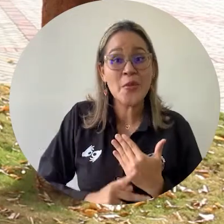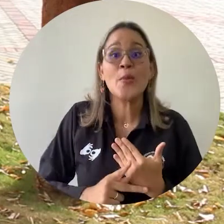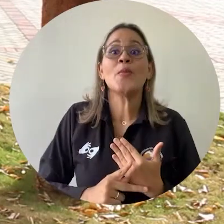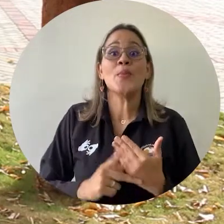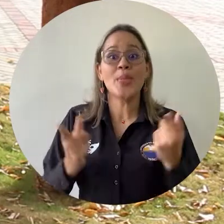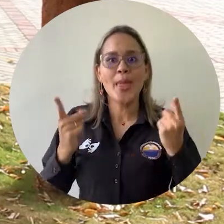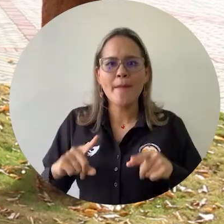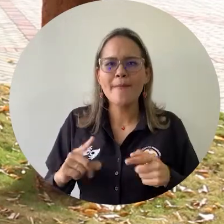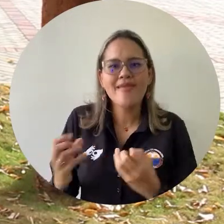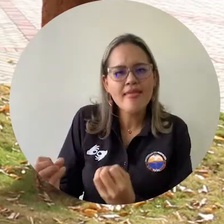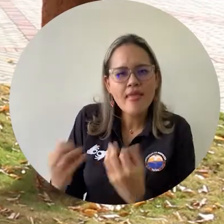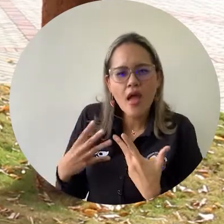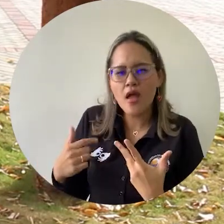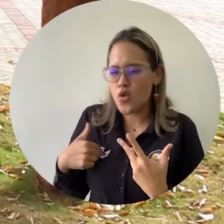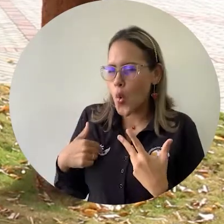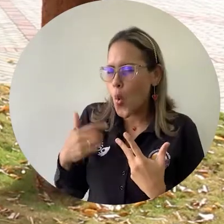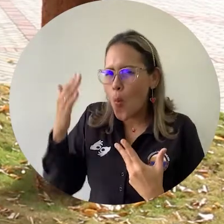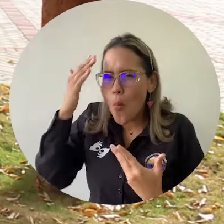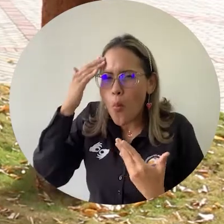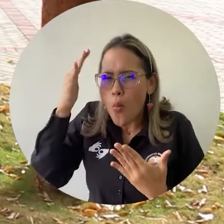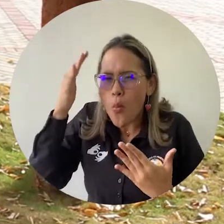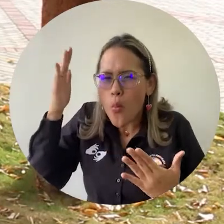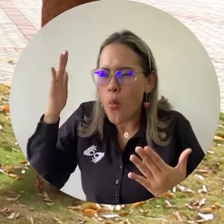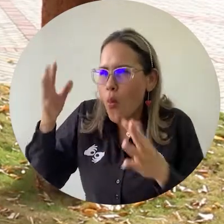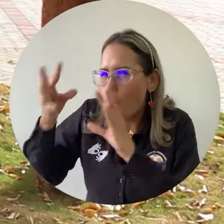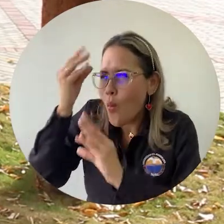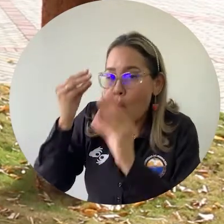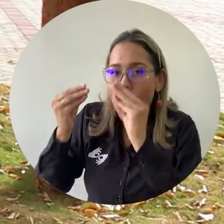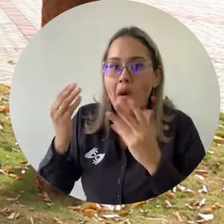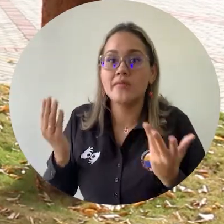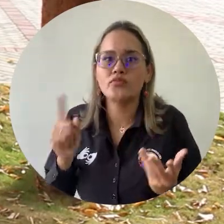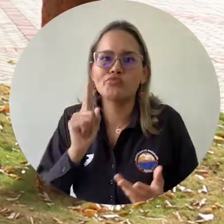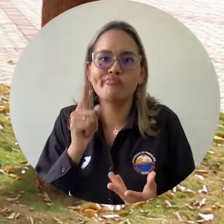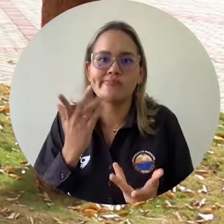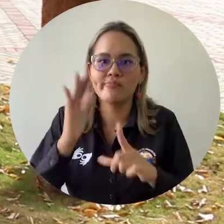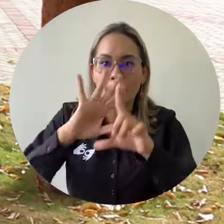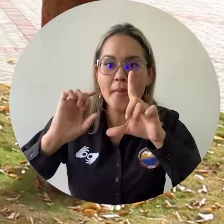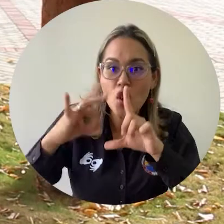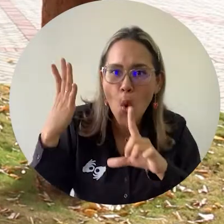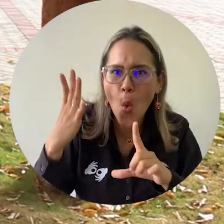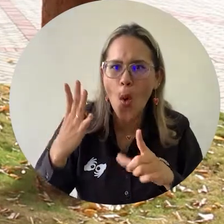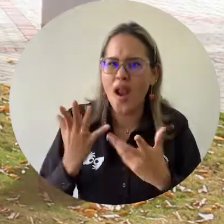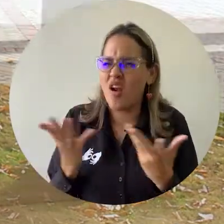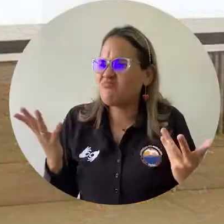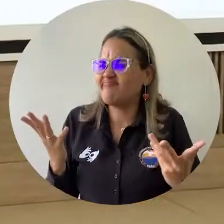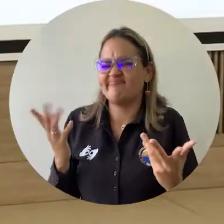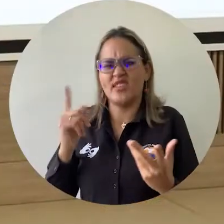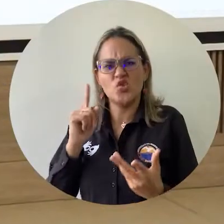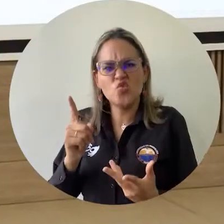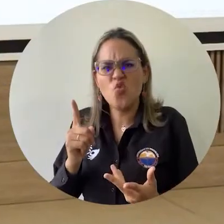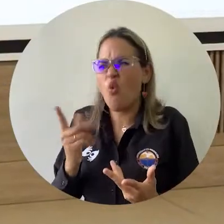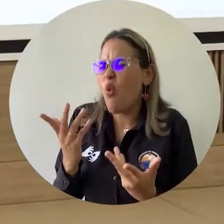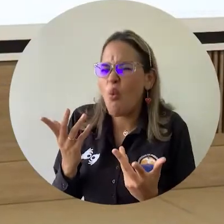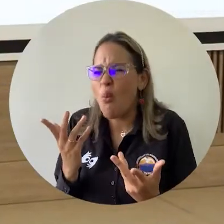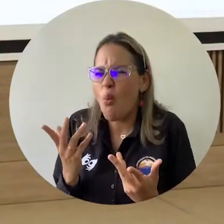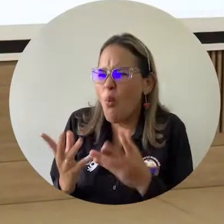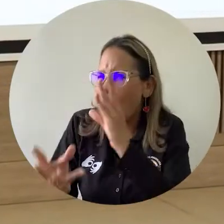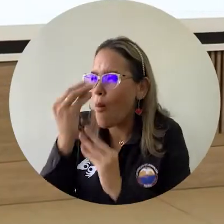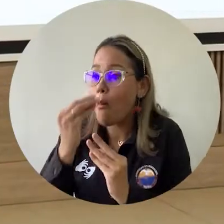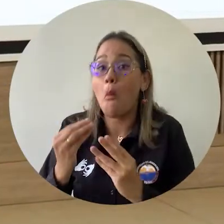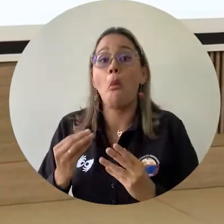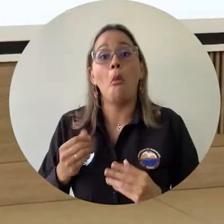vida y al mismo tiempo me brindó herramientas que yo desconocía como muchas plataformas virtuales con acceso a contenido